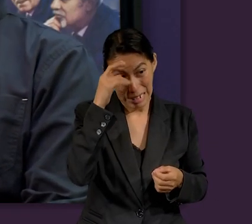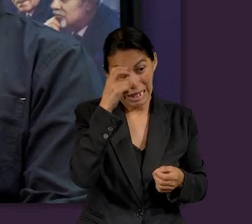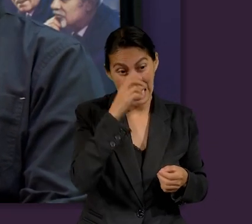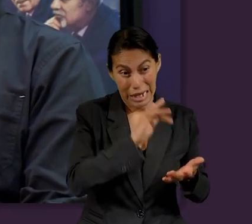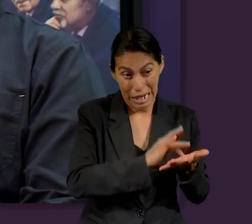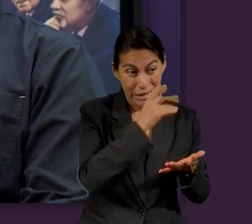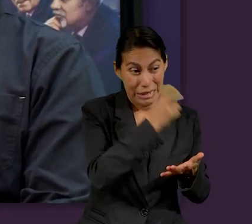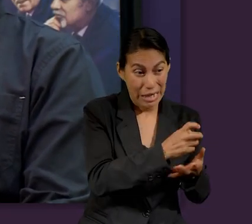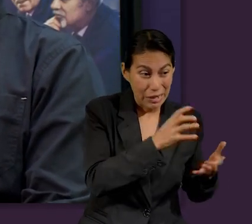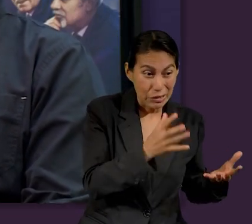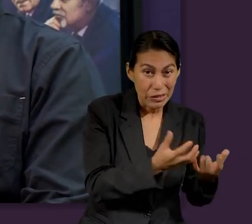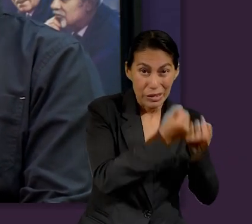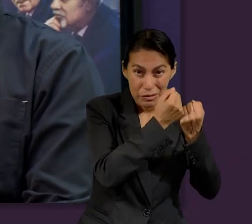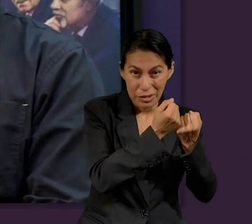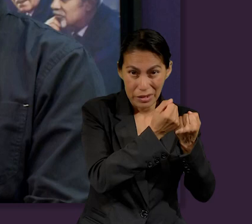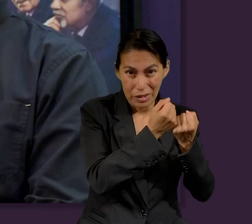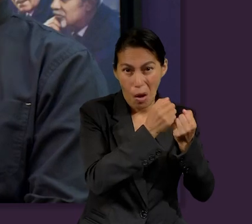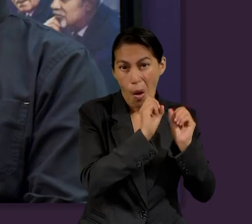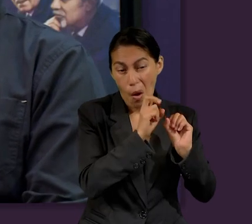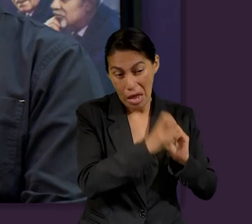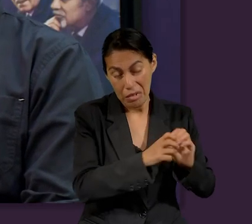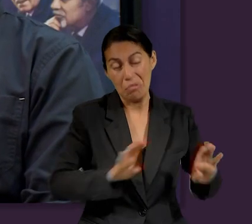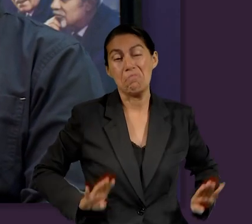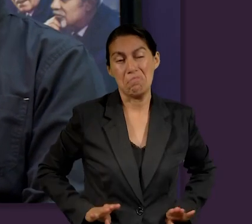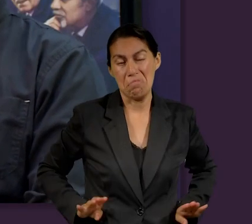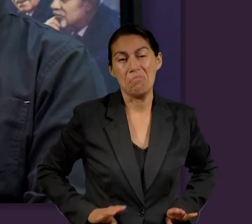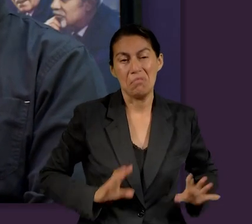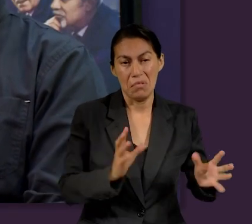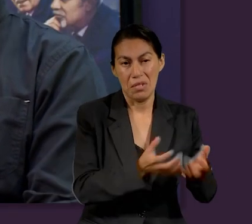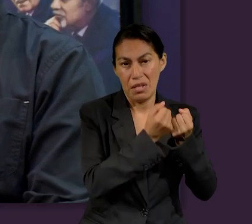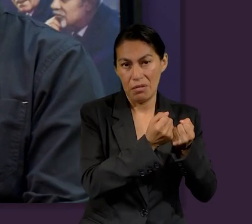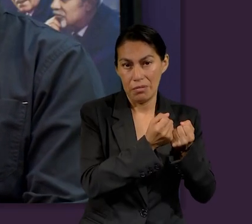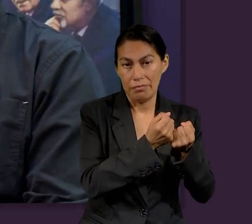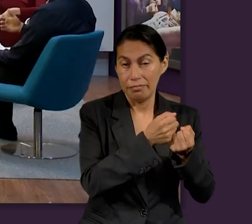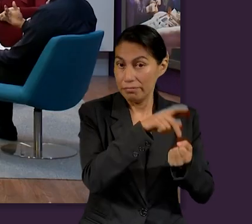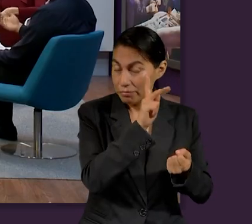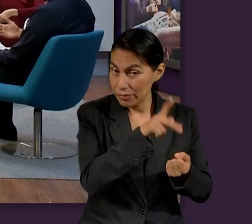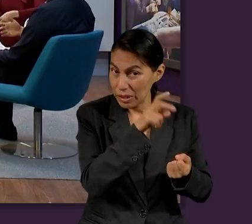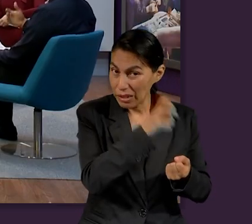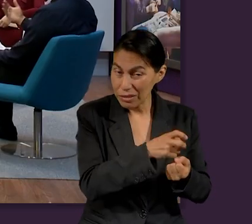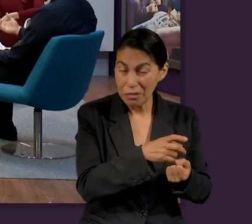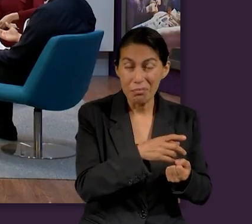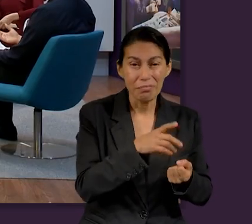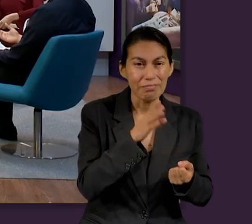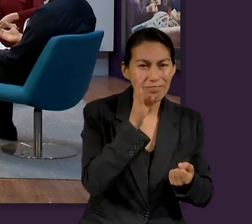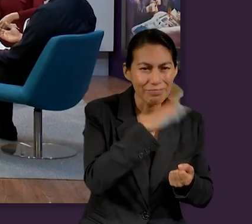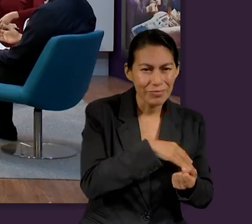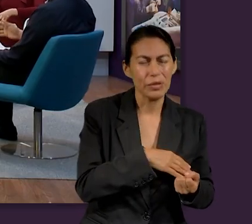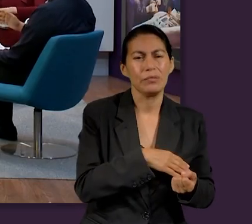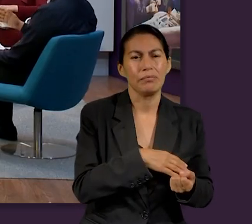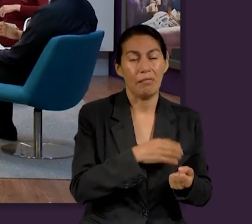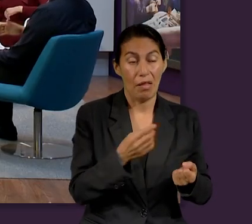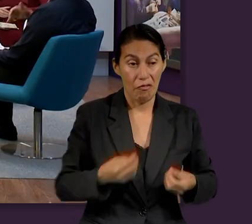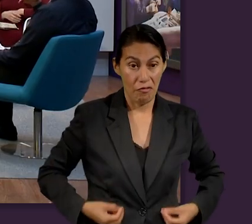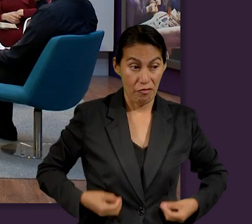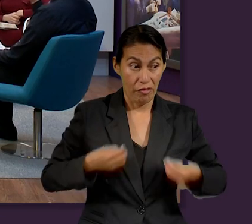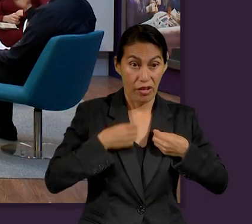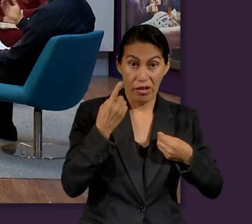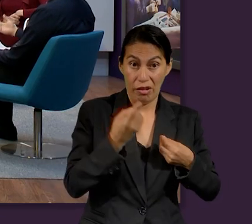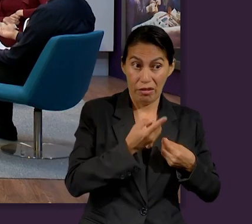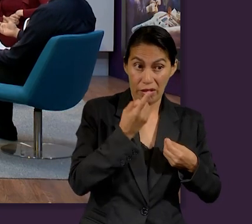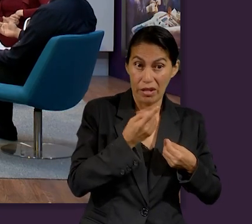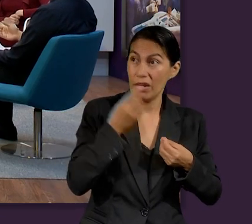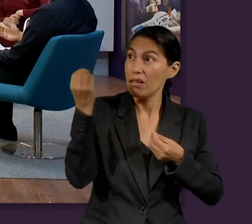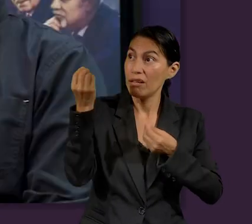salvos o van a tener méritos ante Dios para poder llegar a tener la salvación o la vida eterna. La cual es la